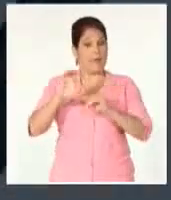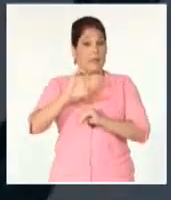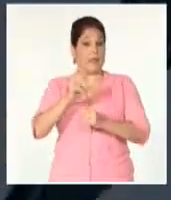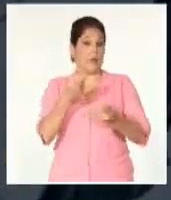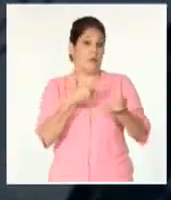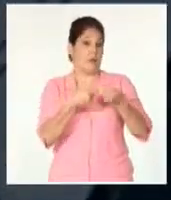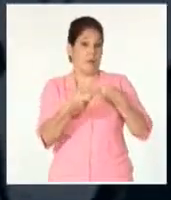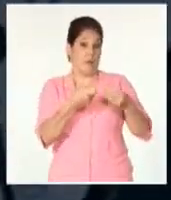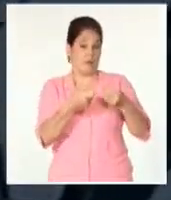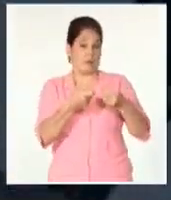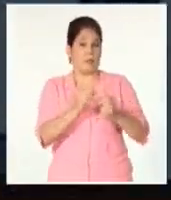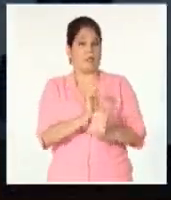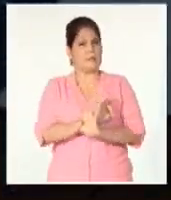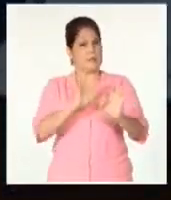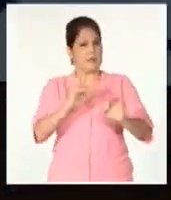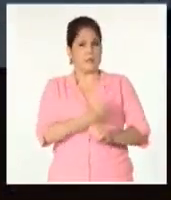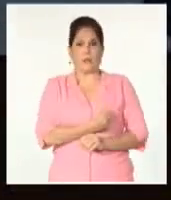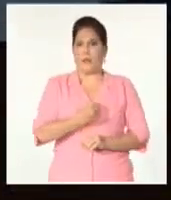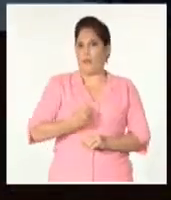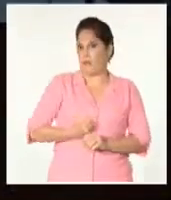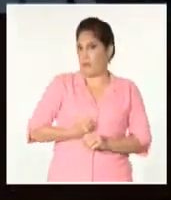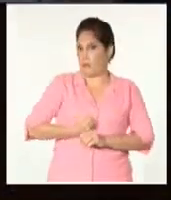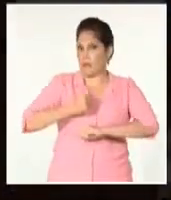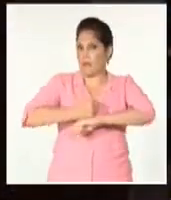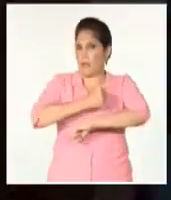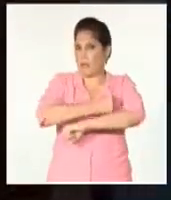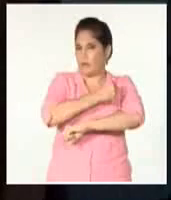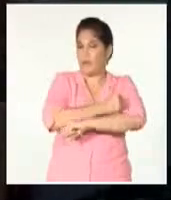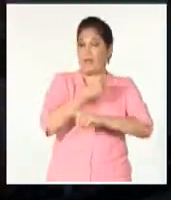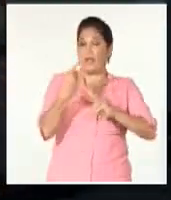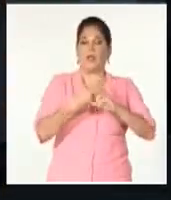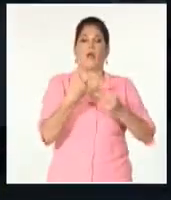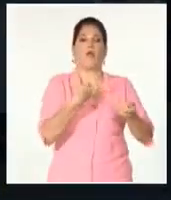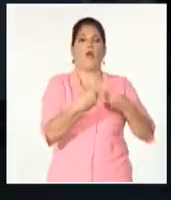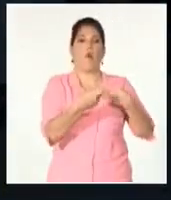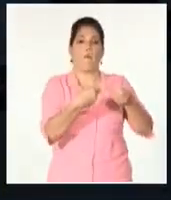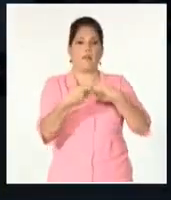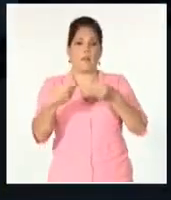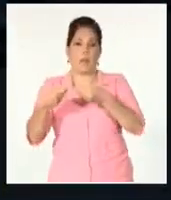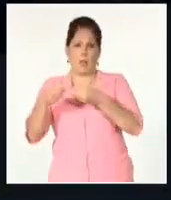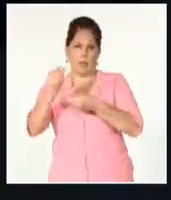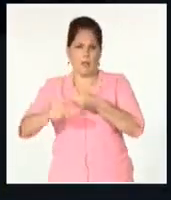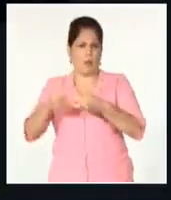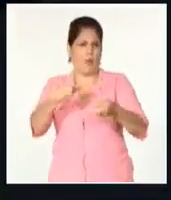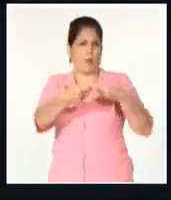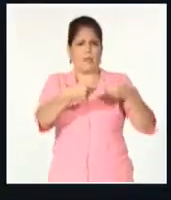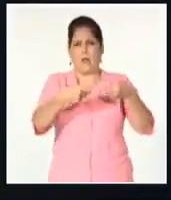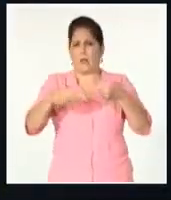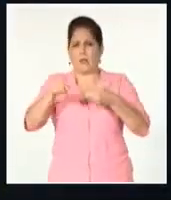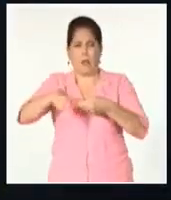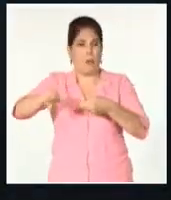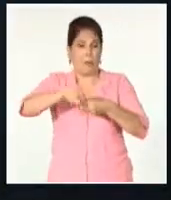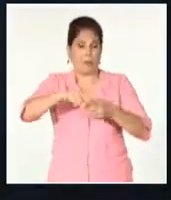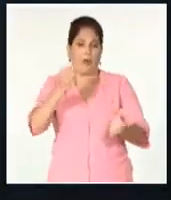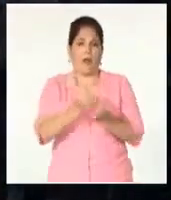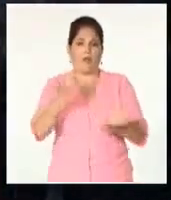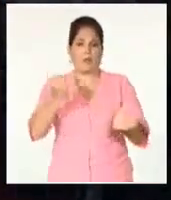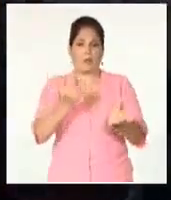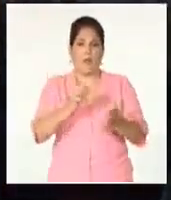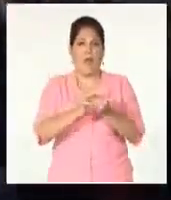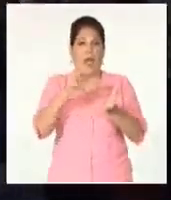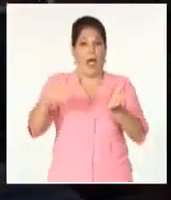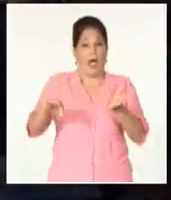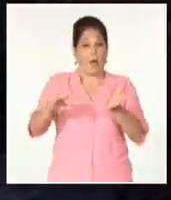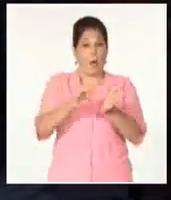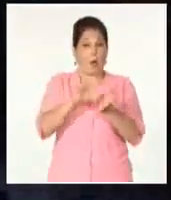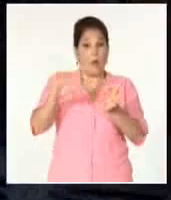esfuerzo de manera especial de transportistas y comerciantes o comercializadores, vamos a decirlo bien, para garantizar que el arroz llegue a los